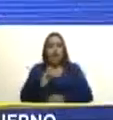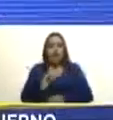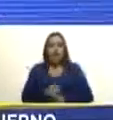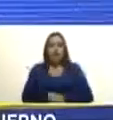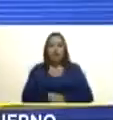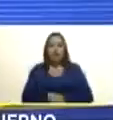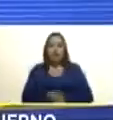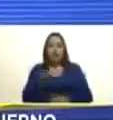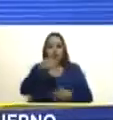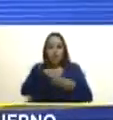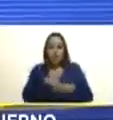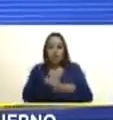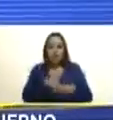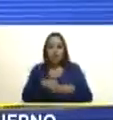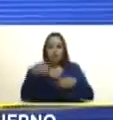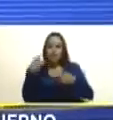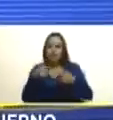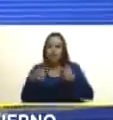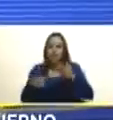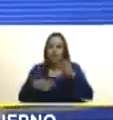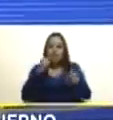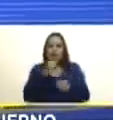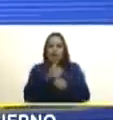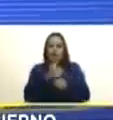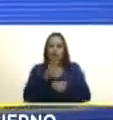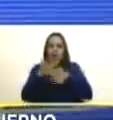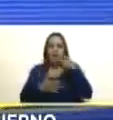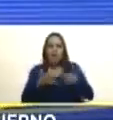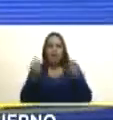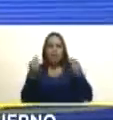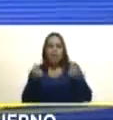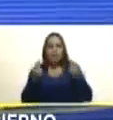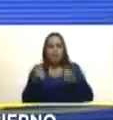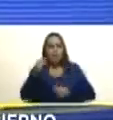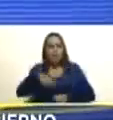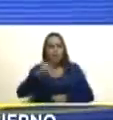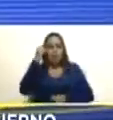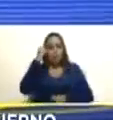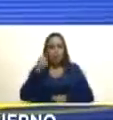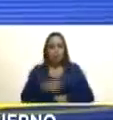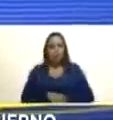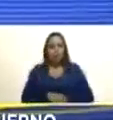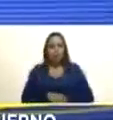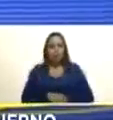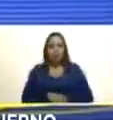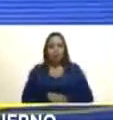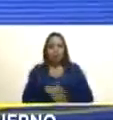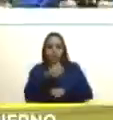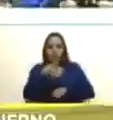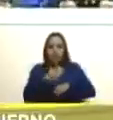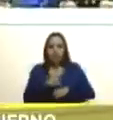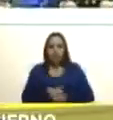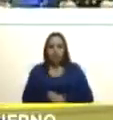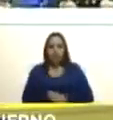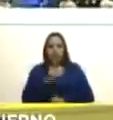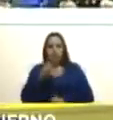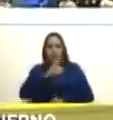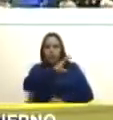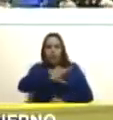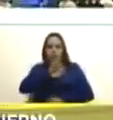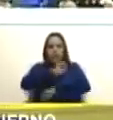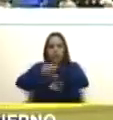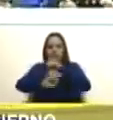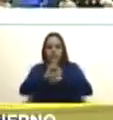parte de un conjunto de acciones que vamos a activar el día de hoy en presencia del Consejo de